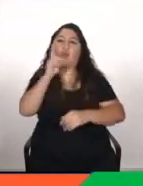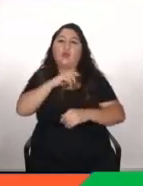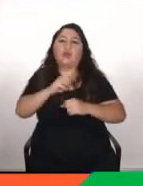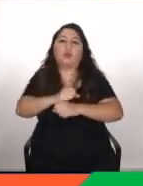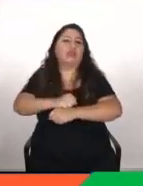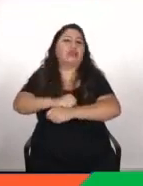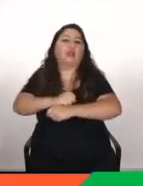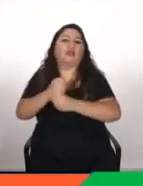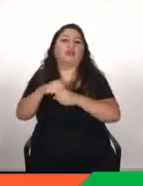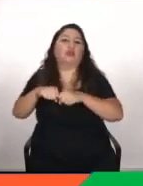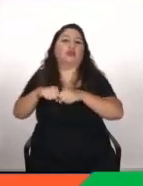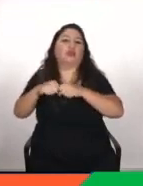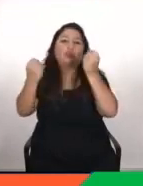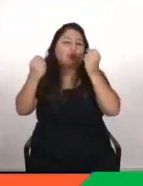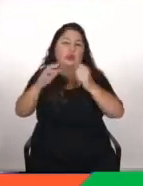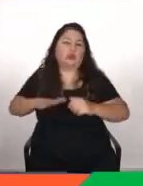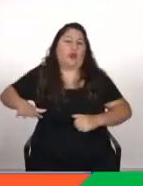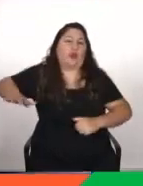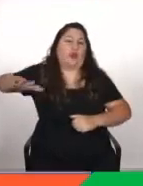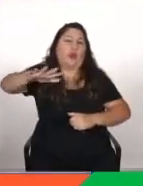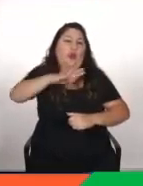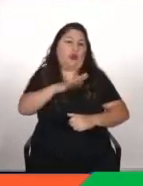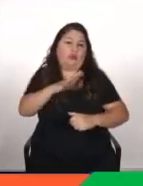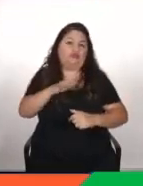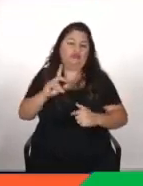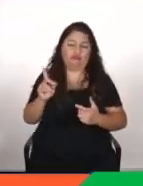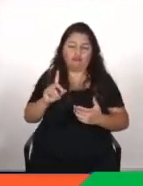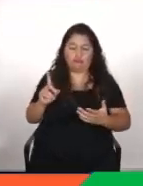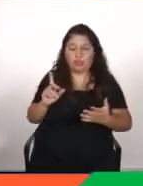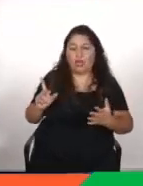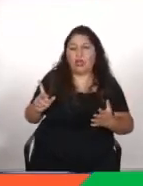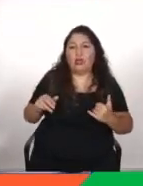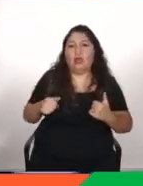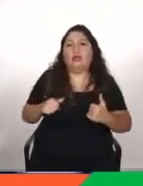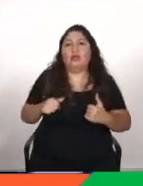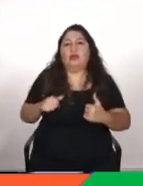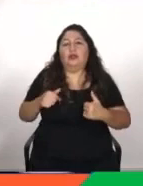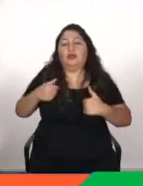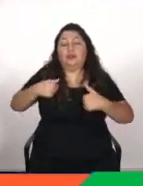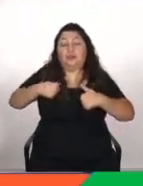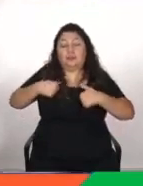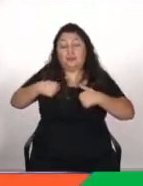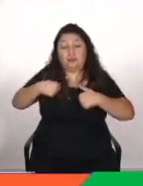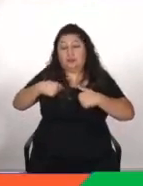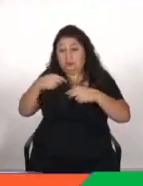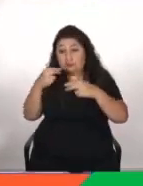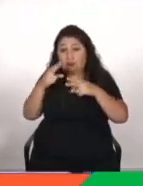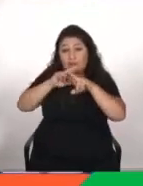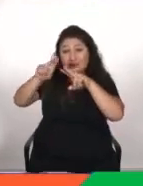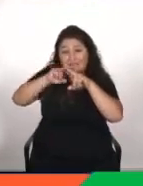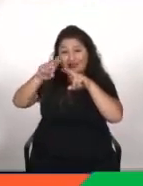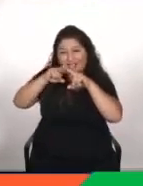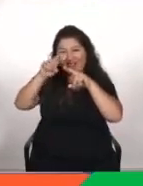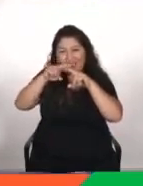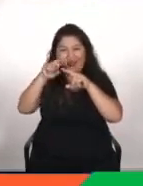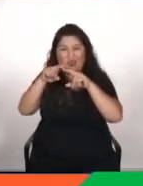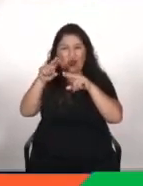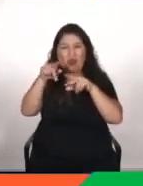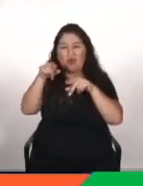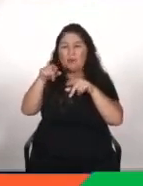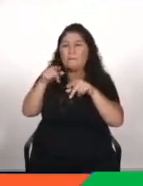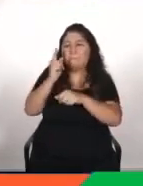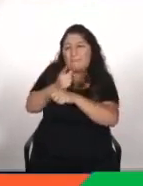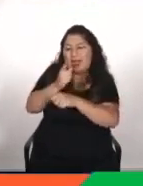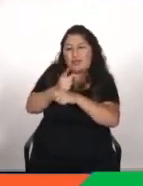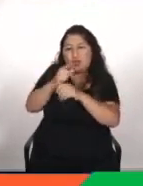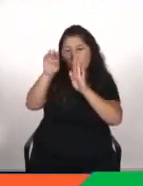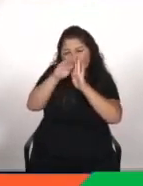muy delimitada cuesta muchísimo que un sistema se salga de lo que tenga que hacer simplemente tú lo diseñas para que resuelva esa tarea y va a